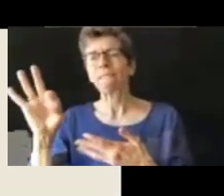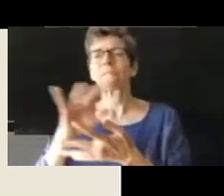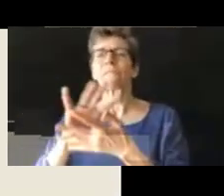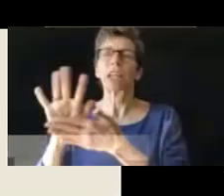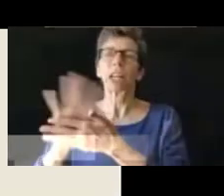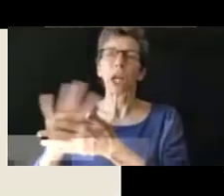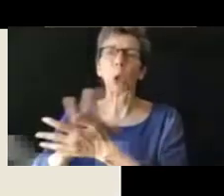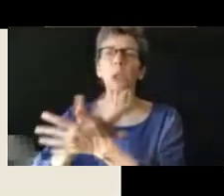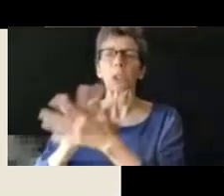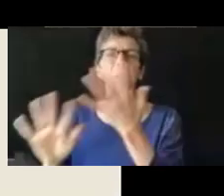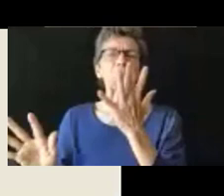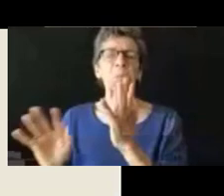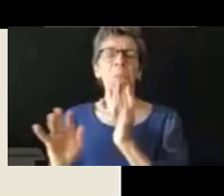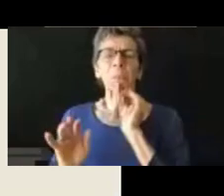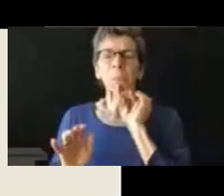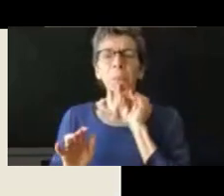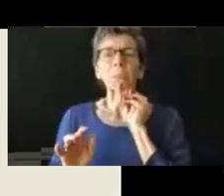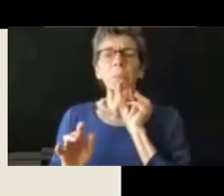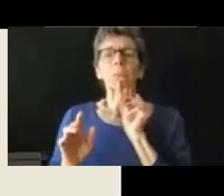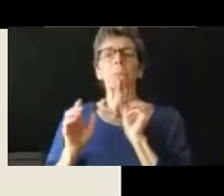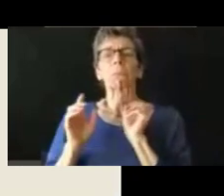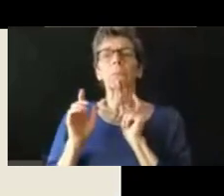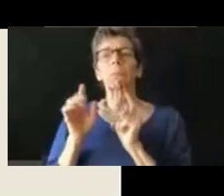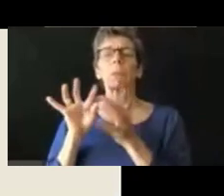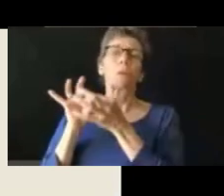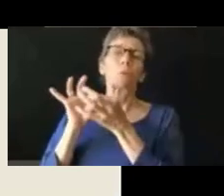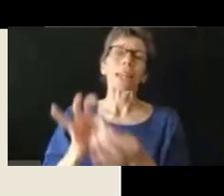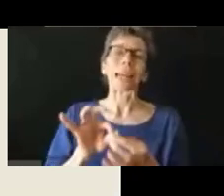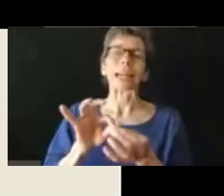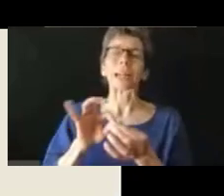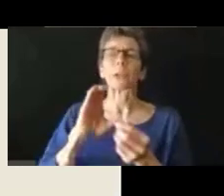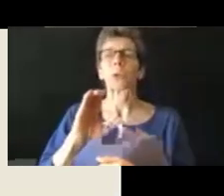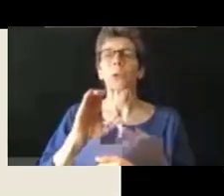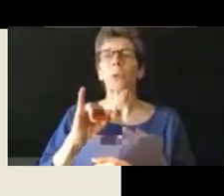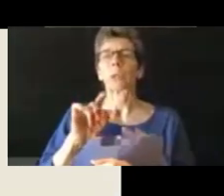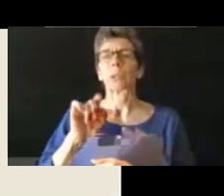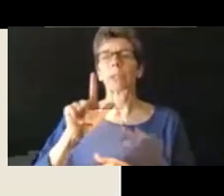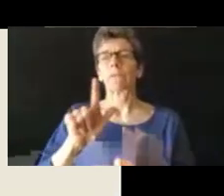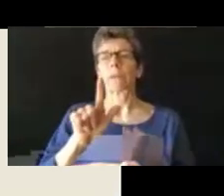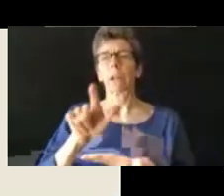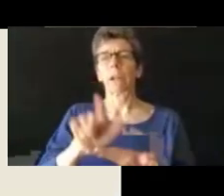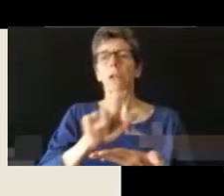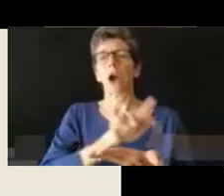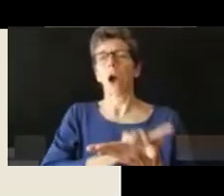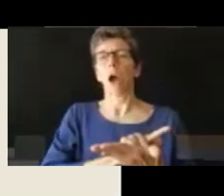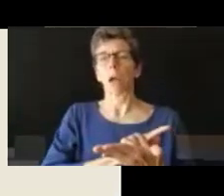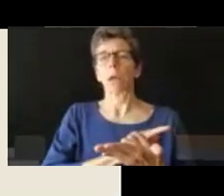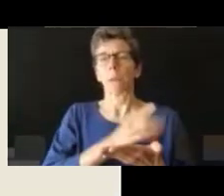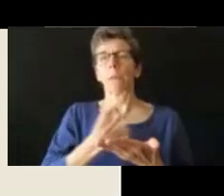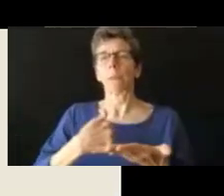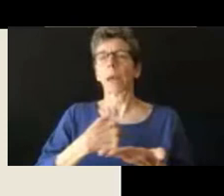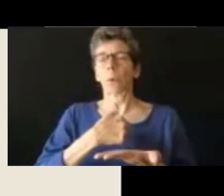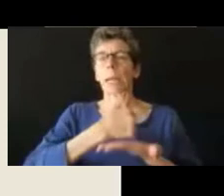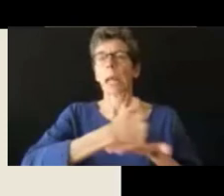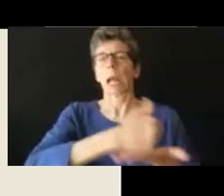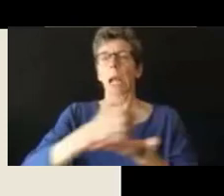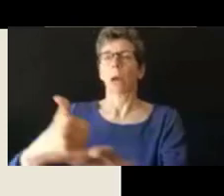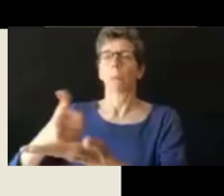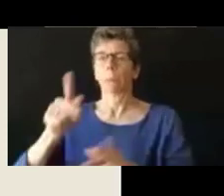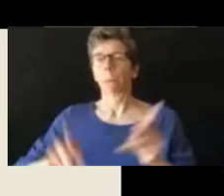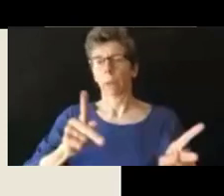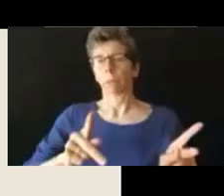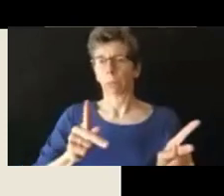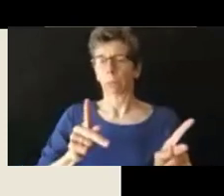que ahorita vamos a ver. Y son todas las cuestiones de áreas de legal, civil, en las que ayudan en NJP para